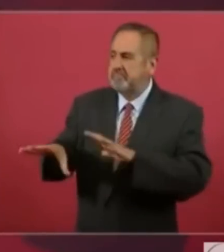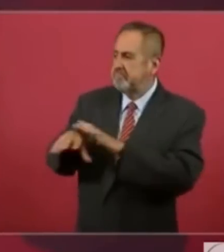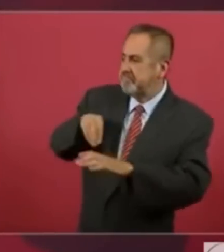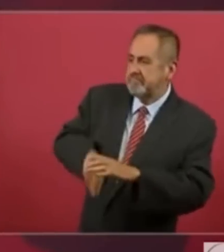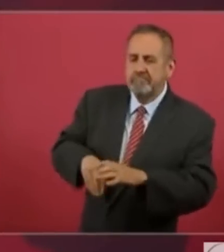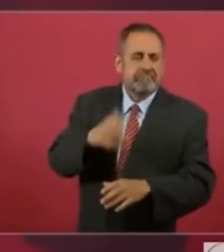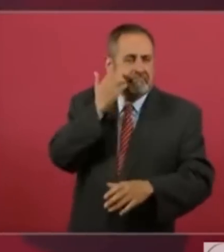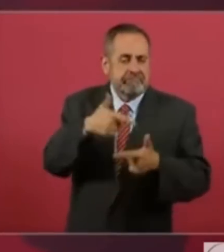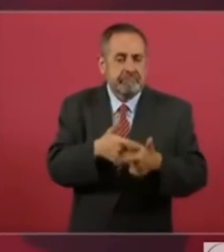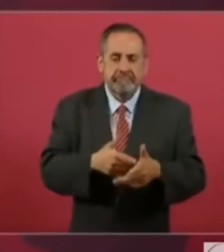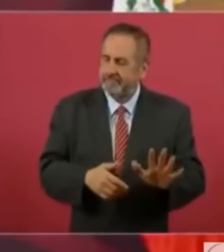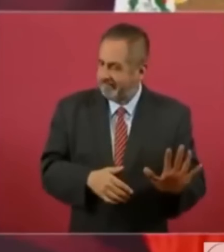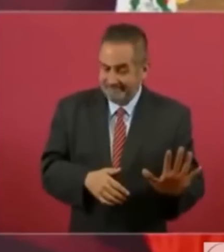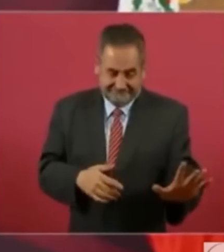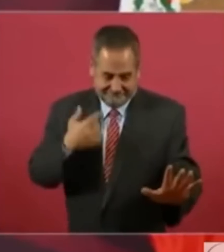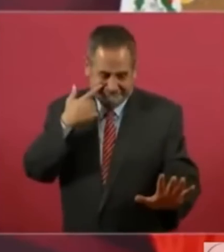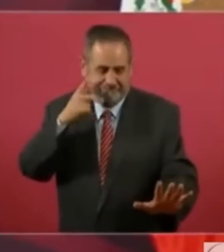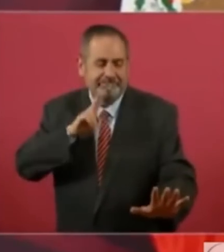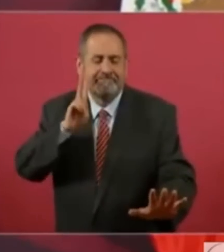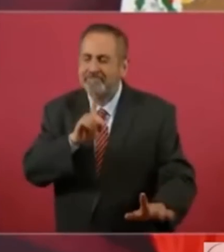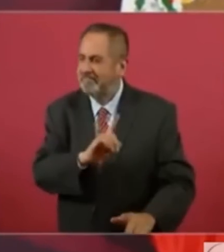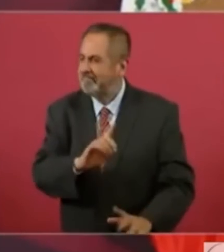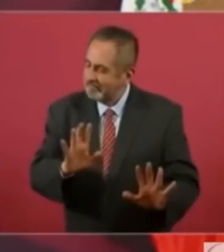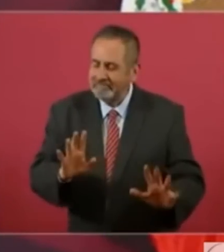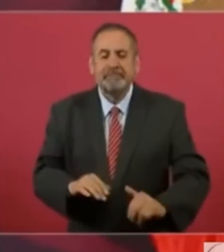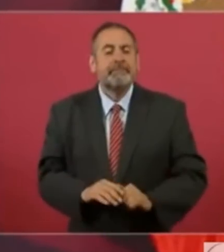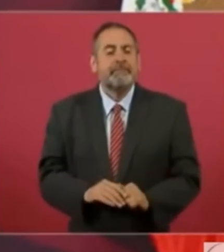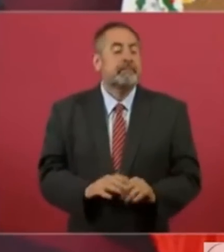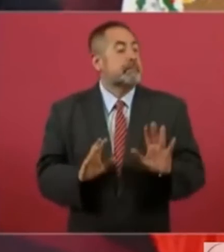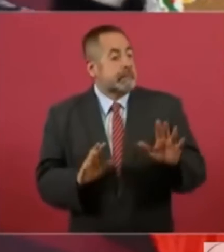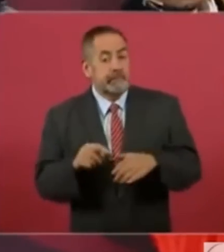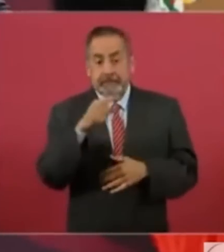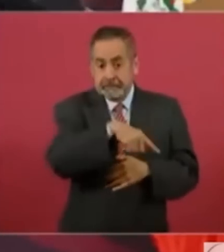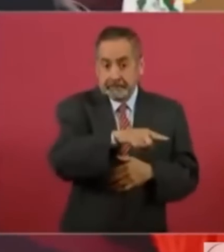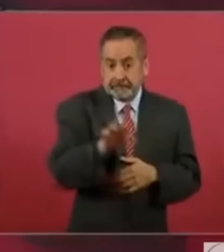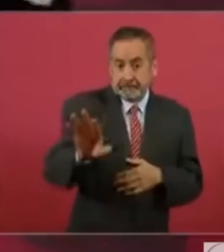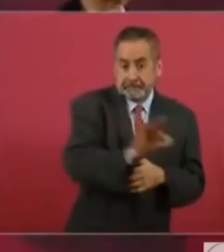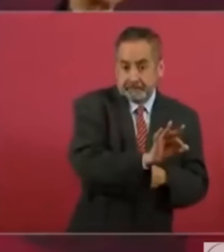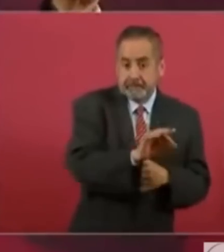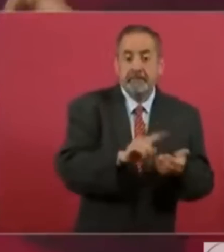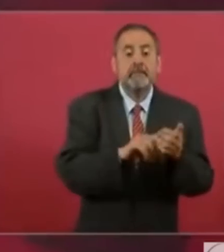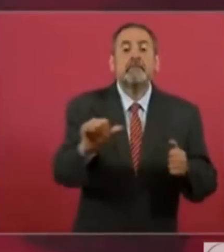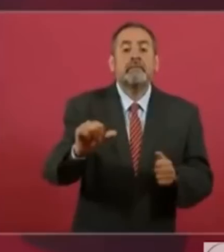nada más que eso está por verse. Entonces, la escogieron porque